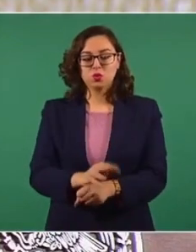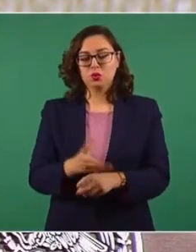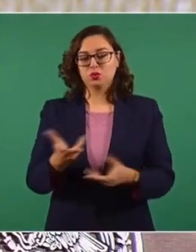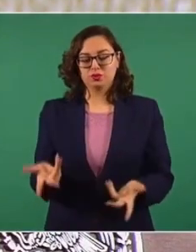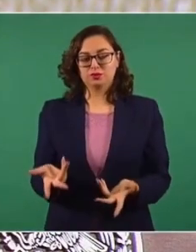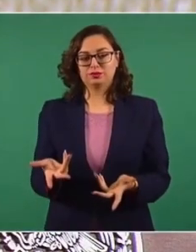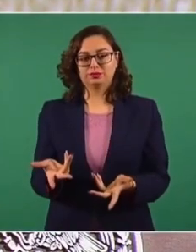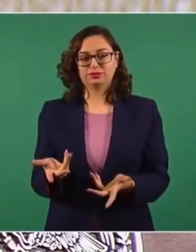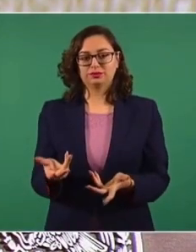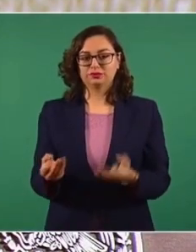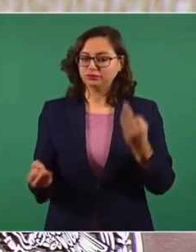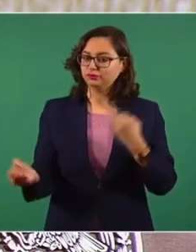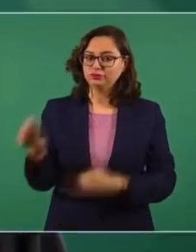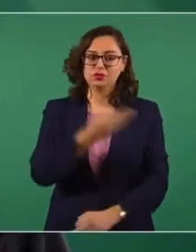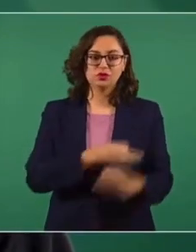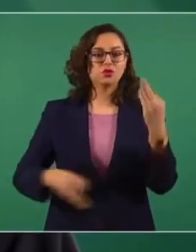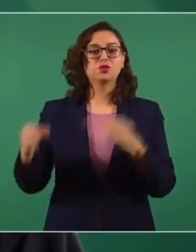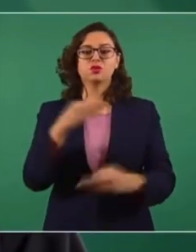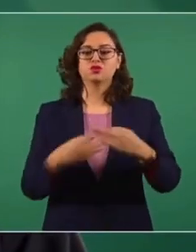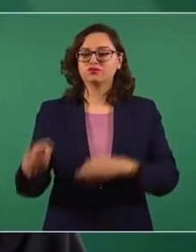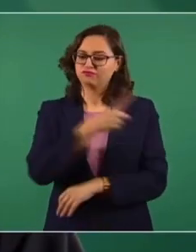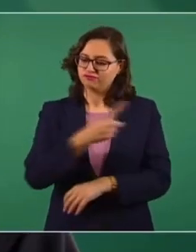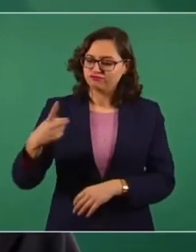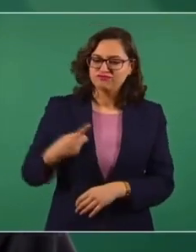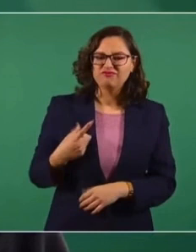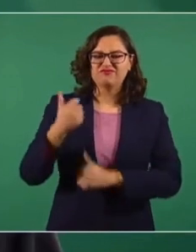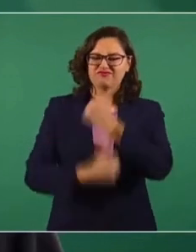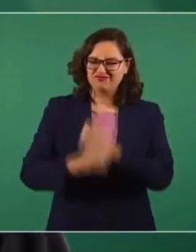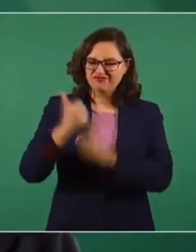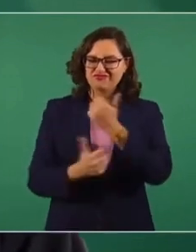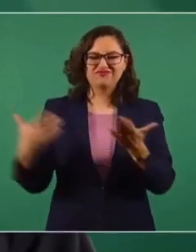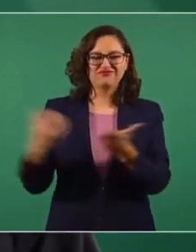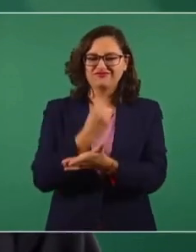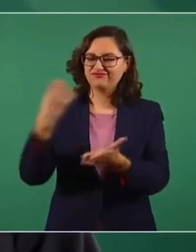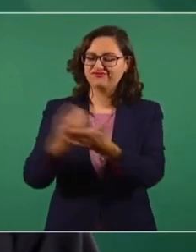que ser campeones en eso y obtener medallas.